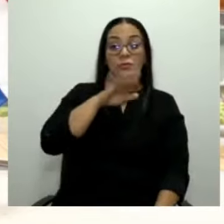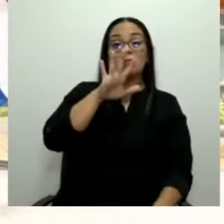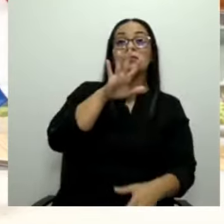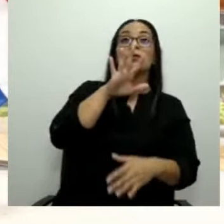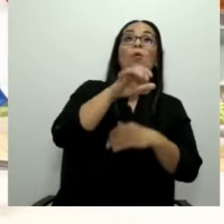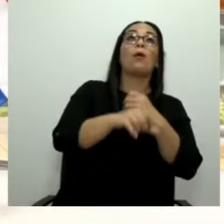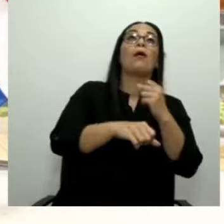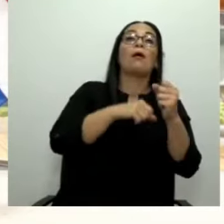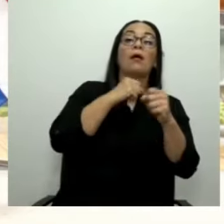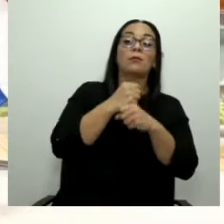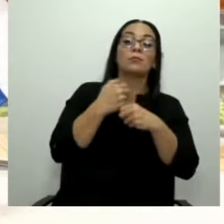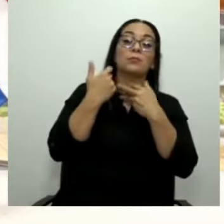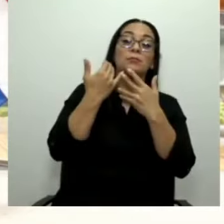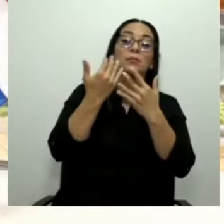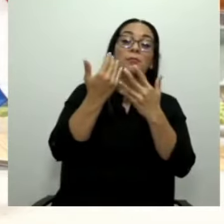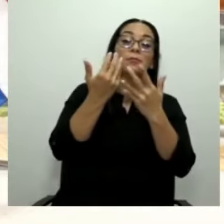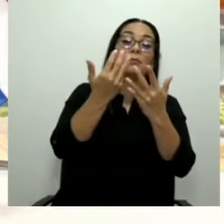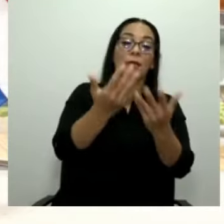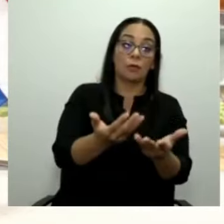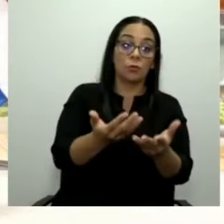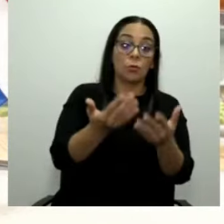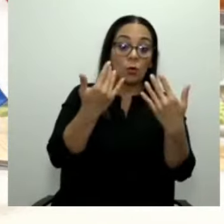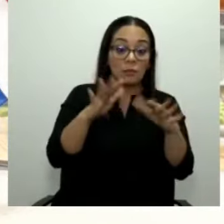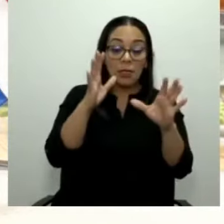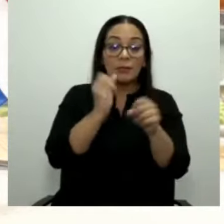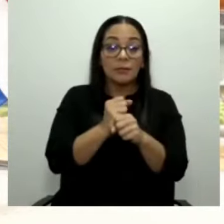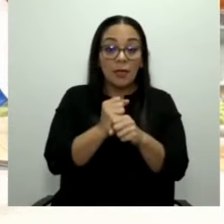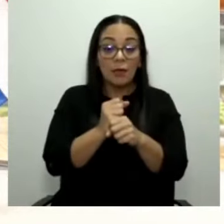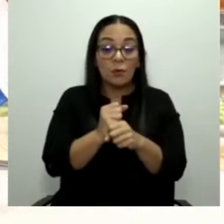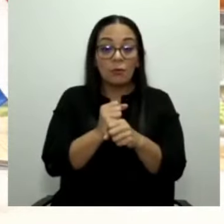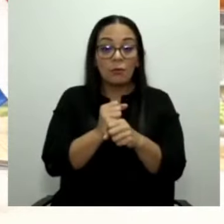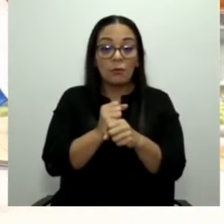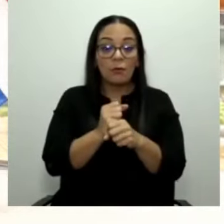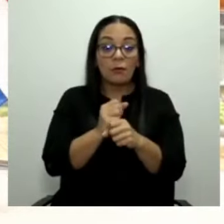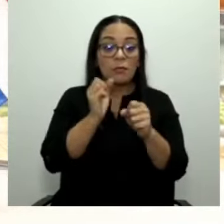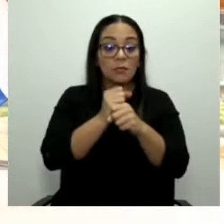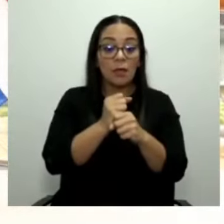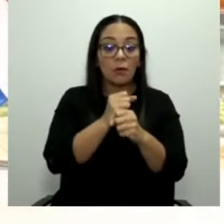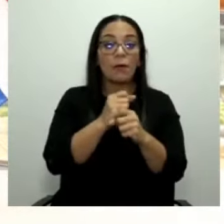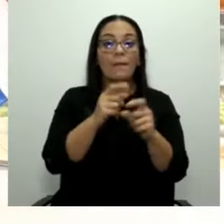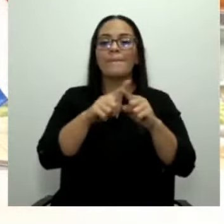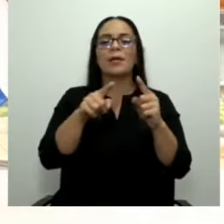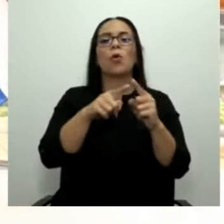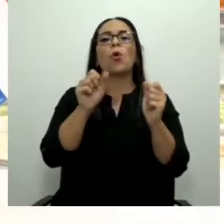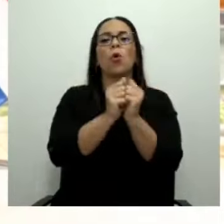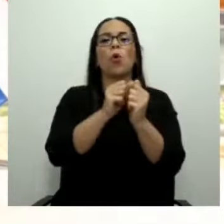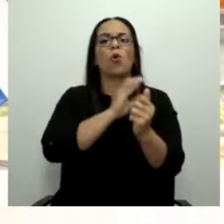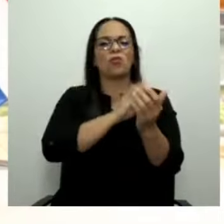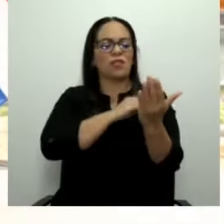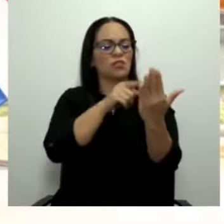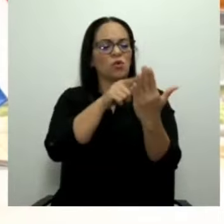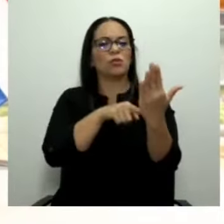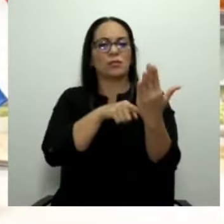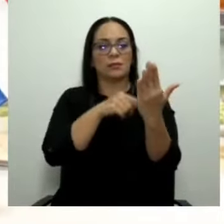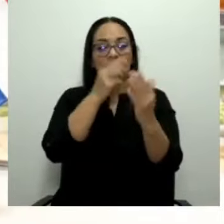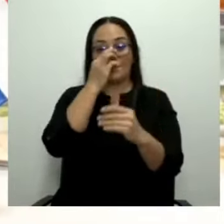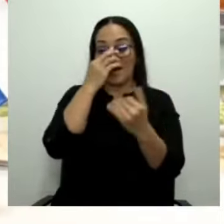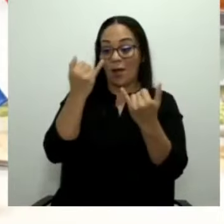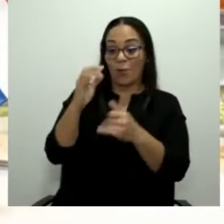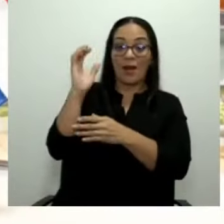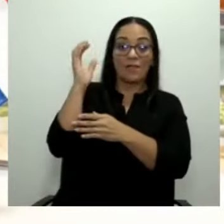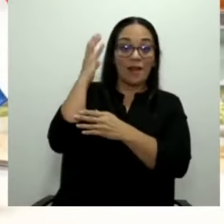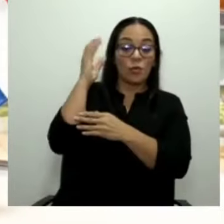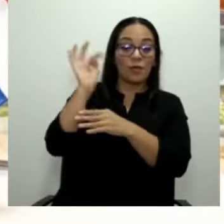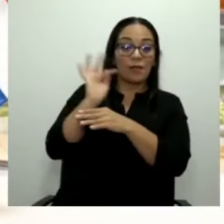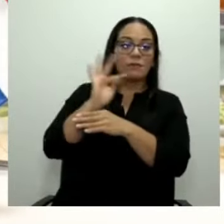y cuando finalmente lo sacaron, lo sacaron condicionado. Con radio y televisión nos está pasando lo mismo. Ahora,